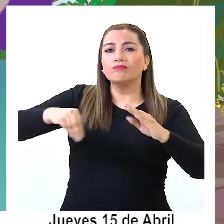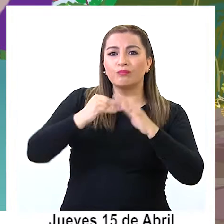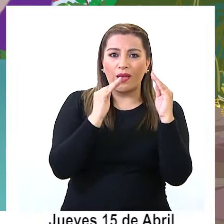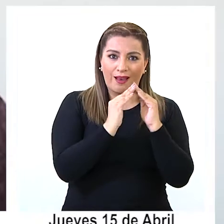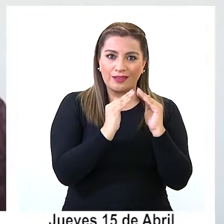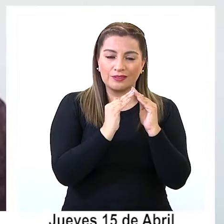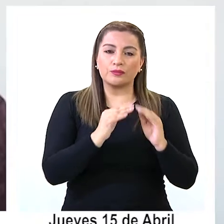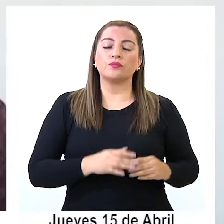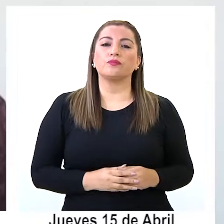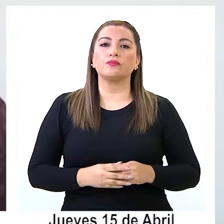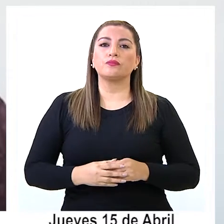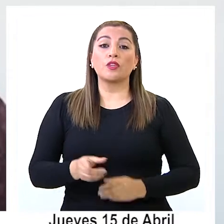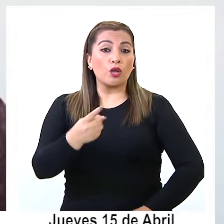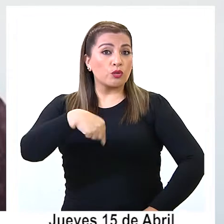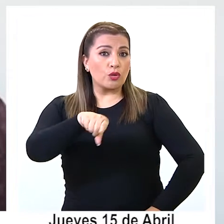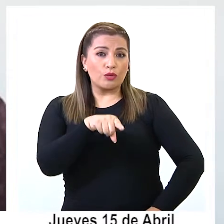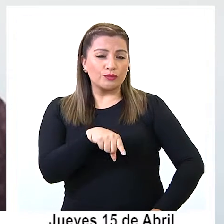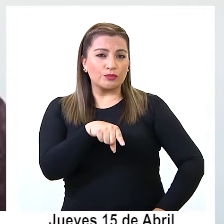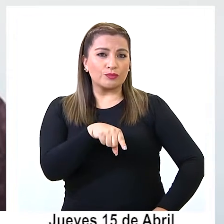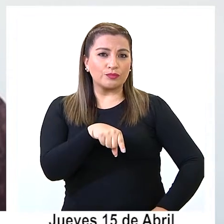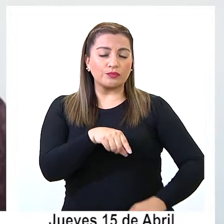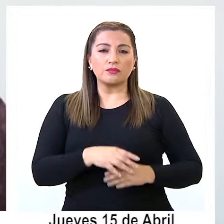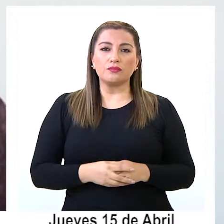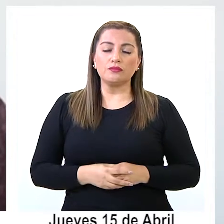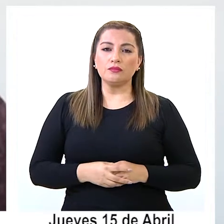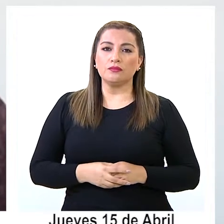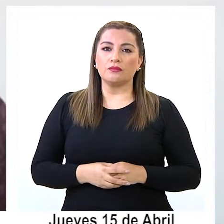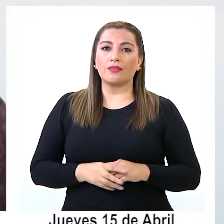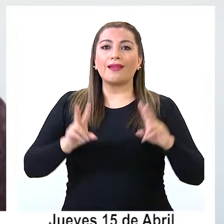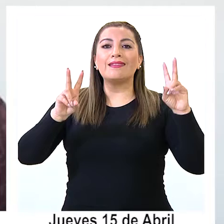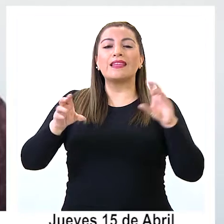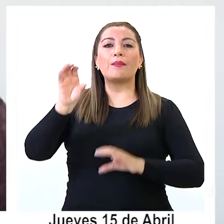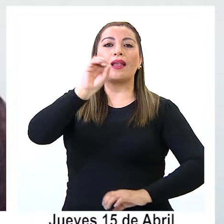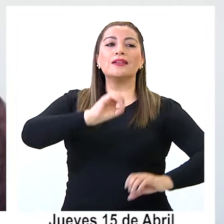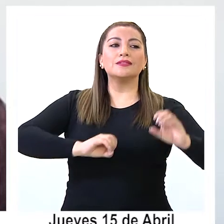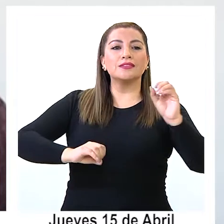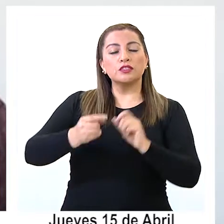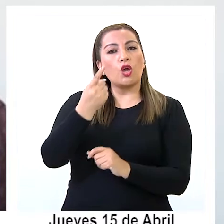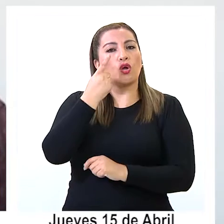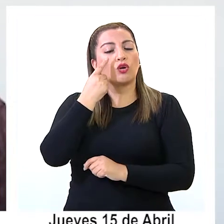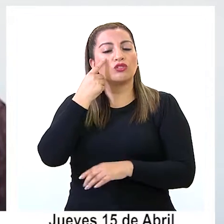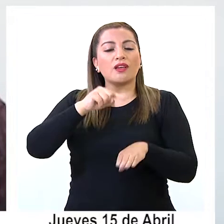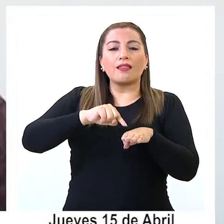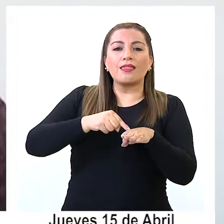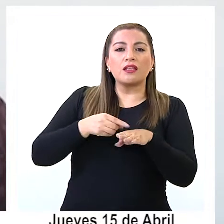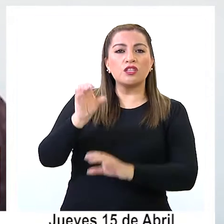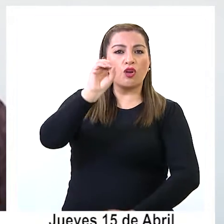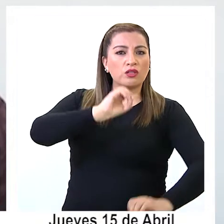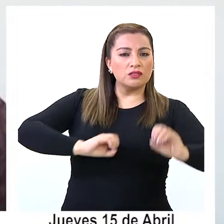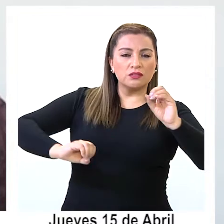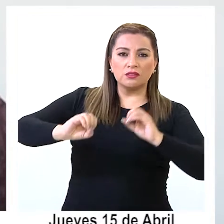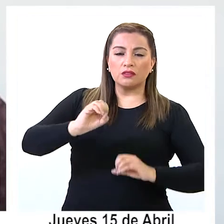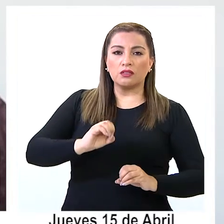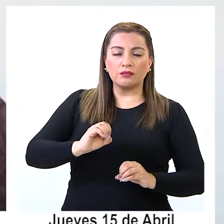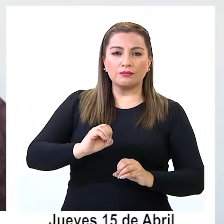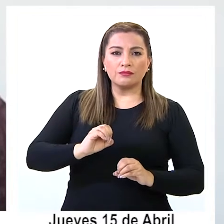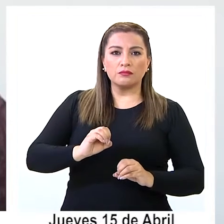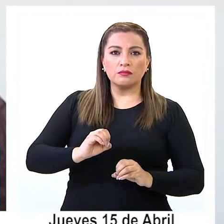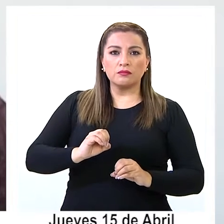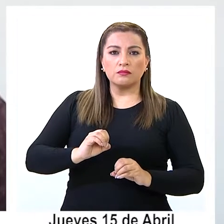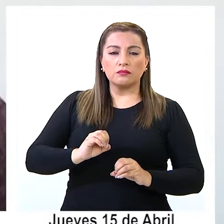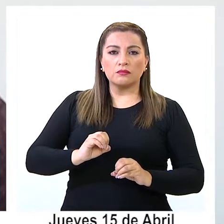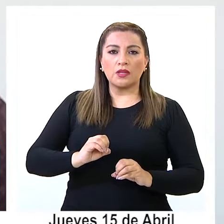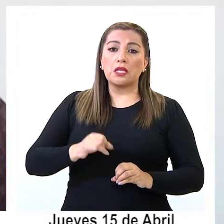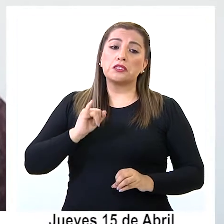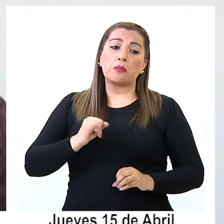una casa. Lo que nos mueve fundamentalmente es que la ciencia o este conocimiento técnico-científico no se quede netamente en un